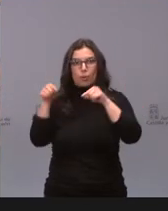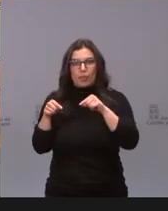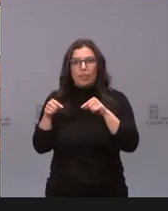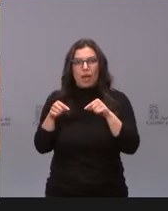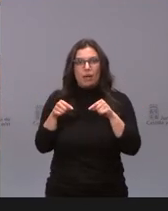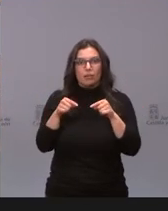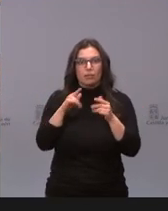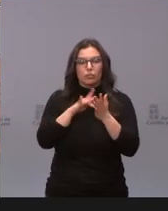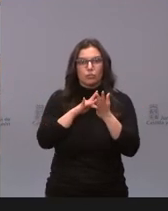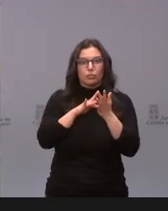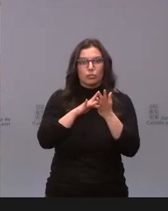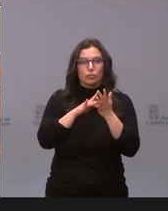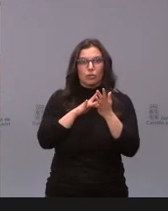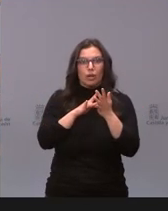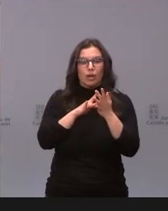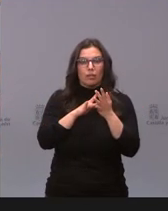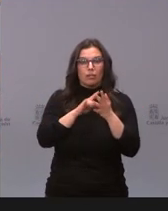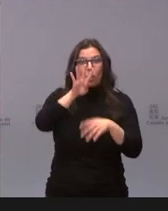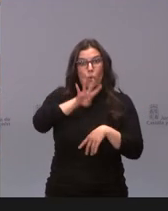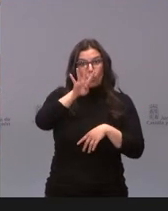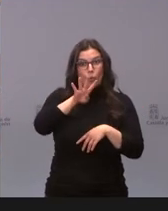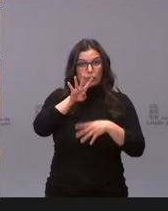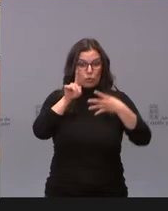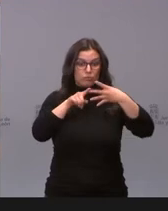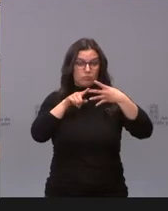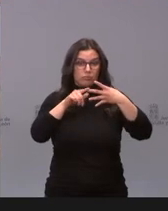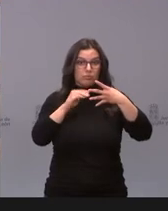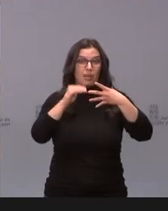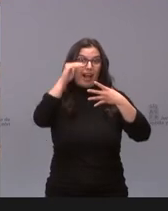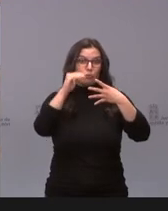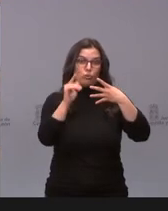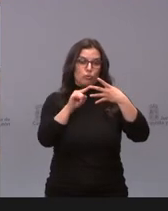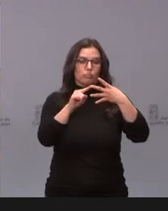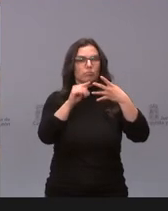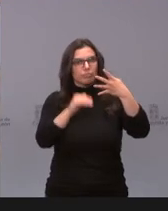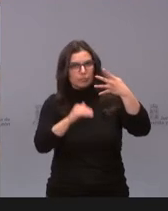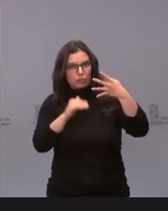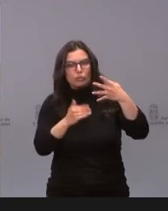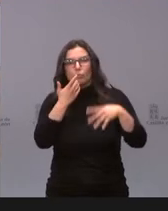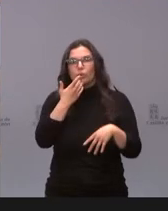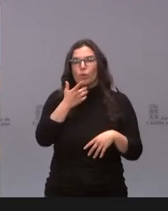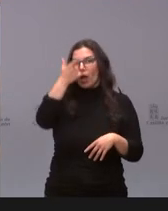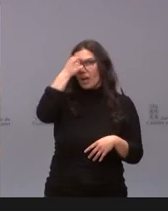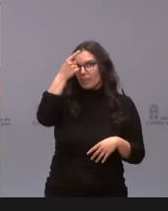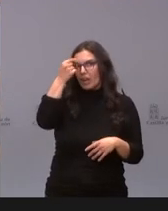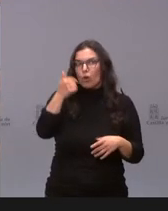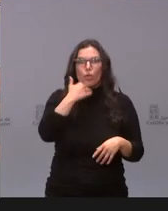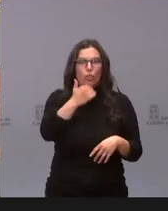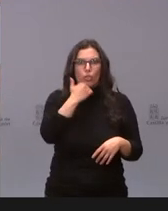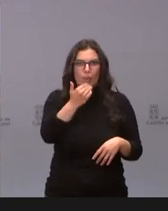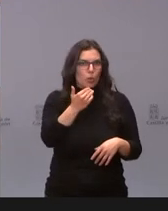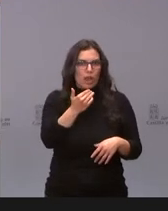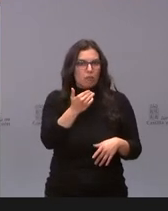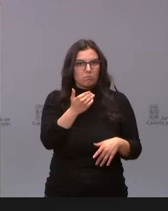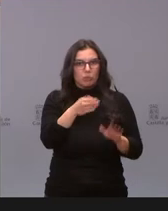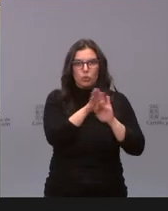en un nivel inferior a ese 4, a ese riesgo muy alto, como Ávila o, por ejemplo, Zamora, que ni siquiera tiene ningún municipio que vaya a entrar